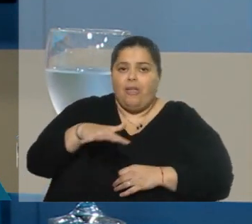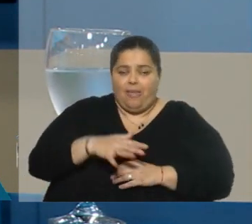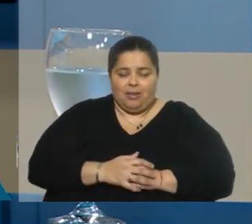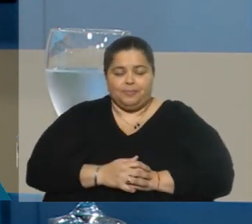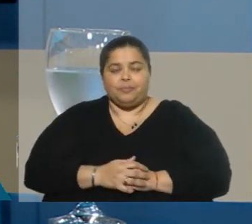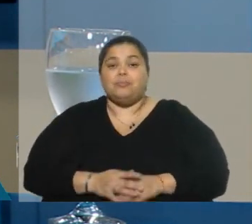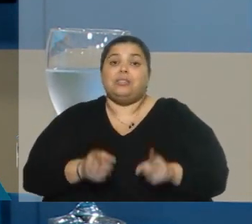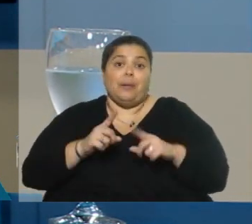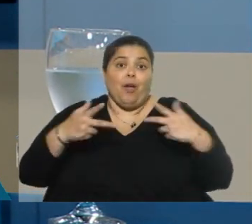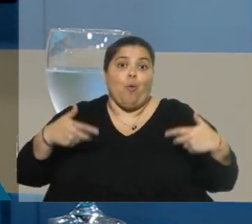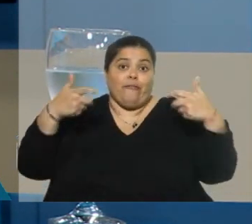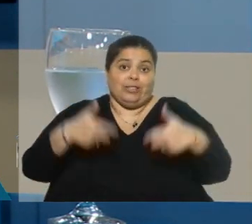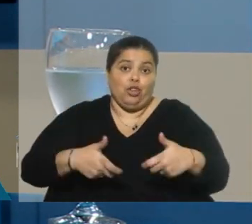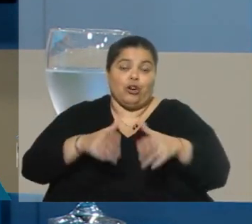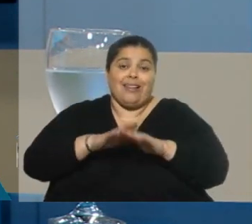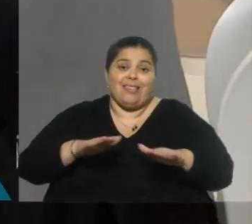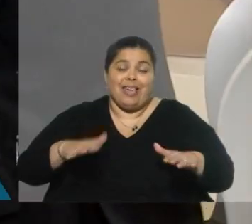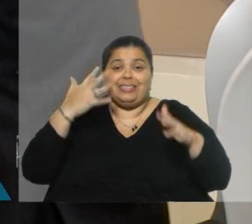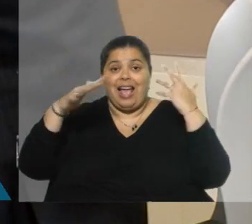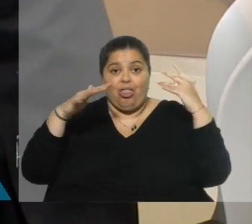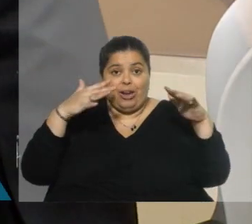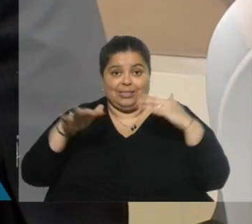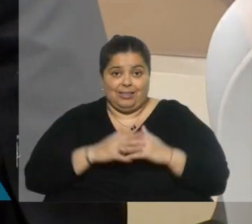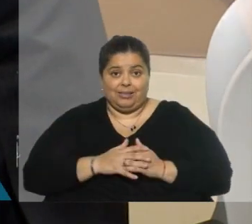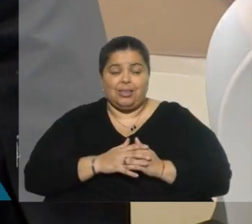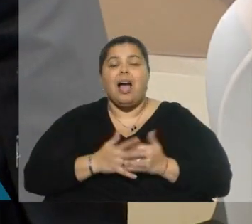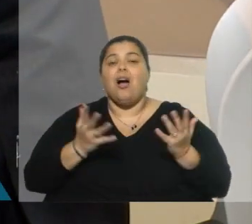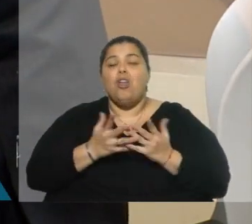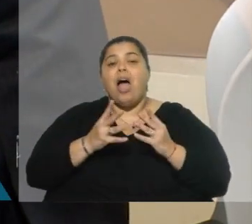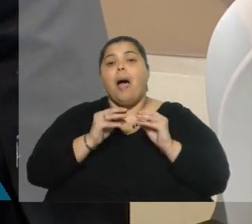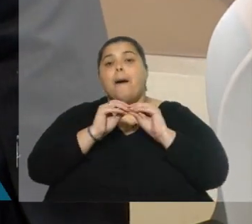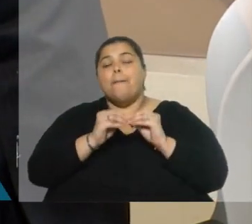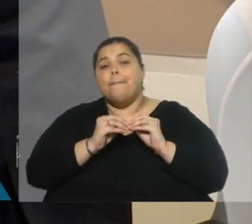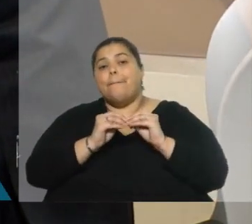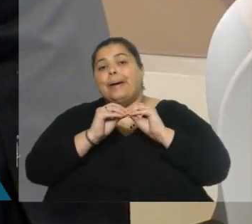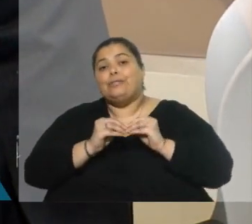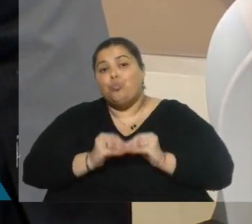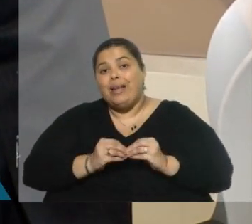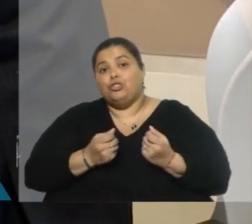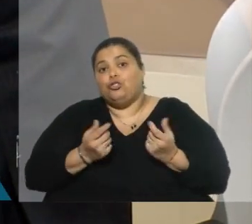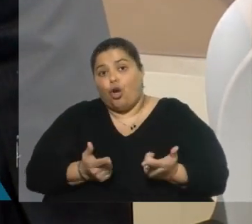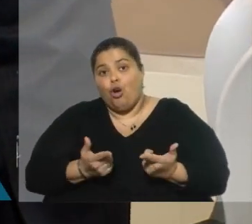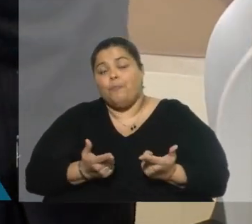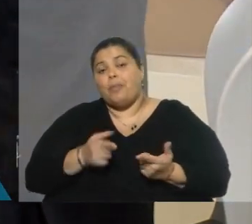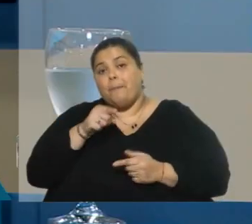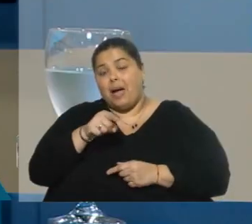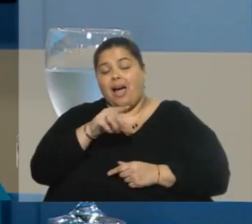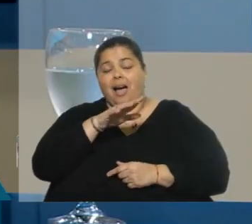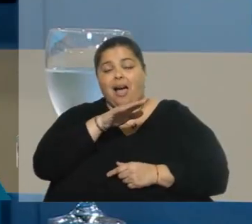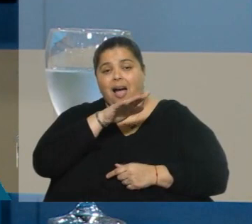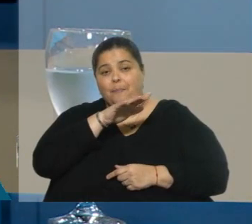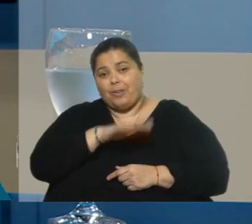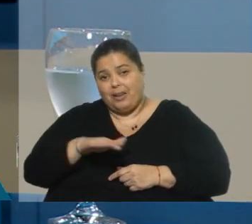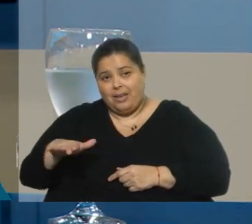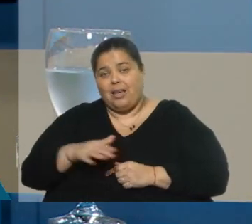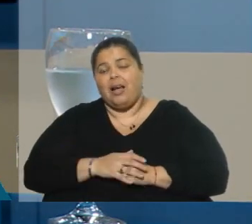en la niñez y en la adolescencia. Ya en el presupuesto se quiso poner el foco en la niñez. ¿Y ahora en esta rendición de cuentas? En esta rendición de